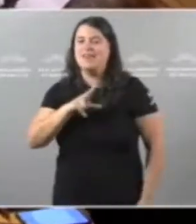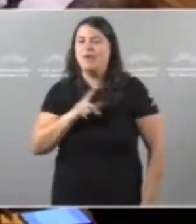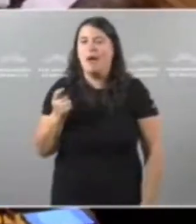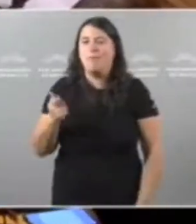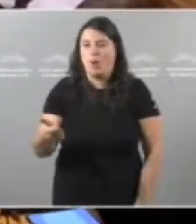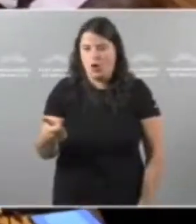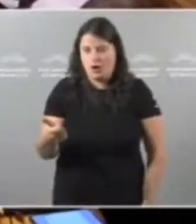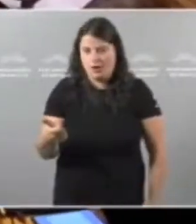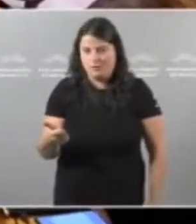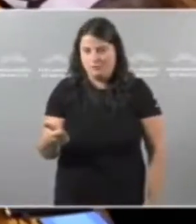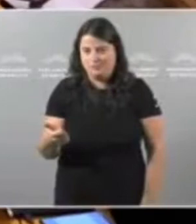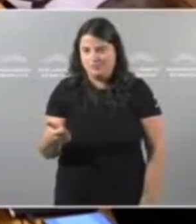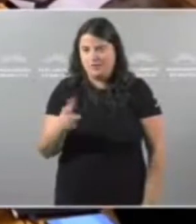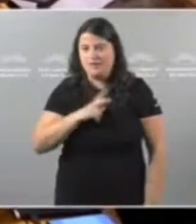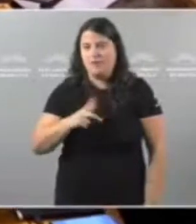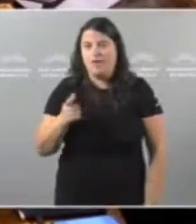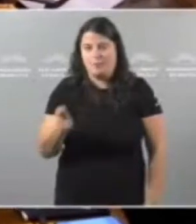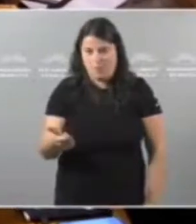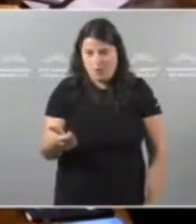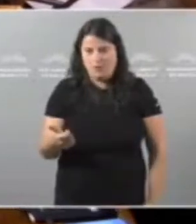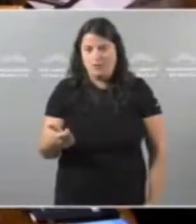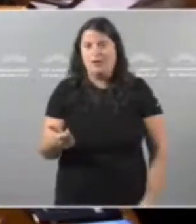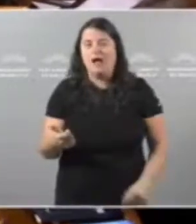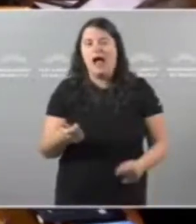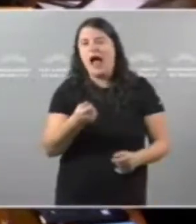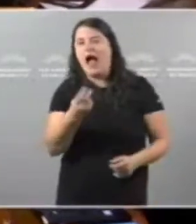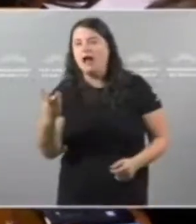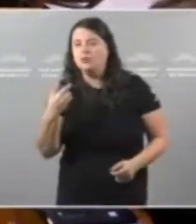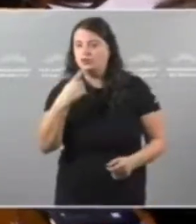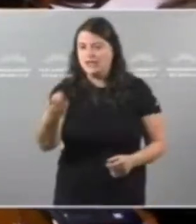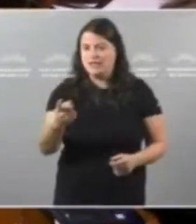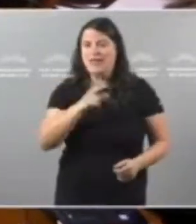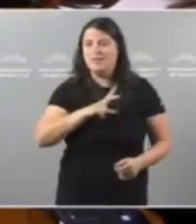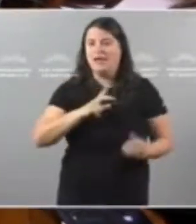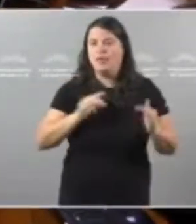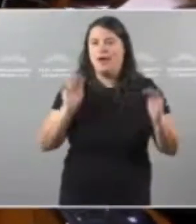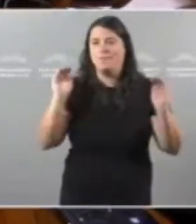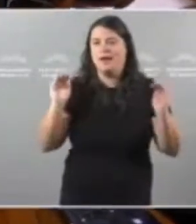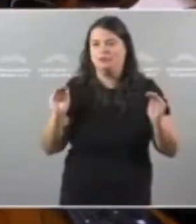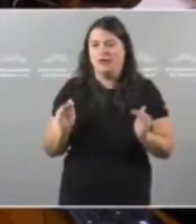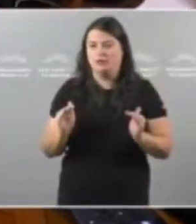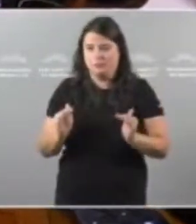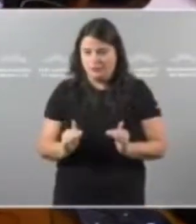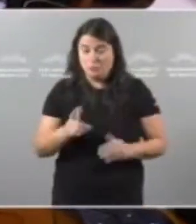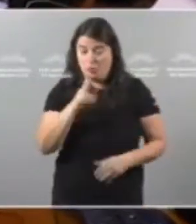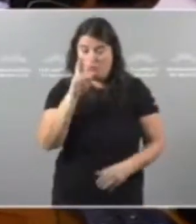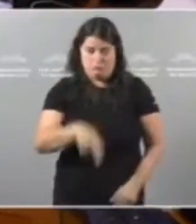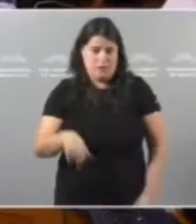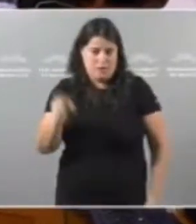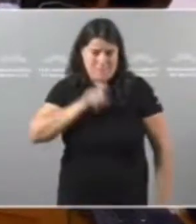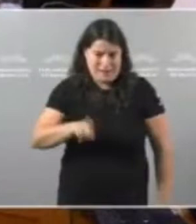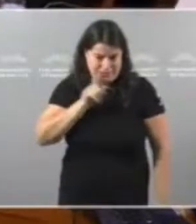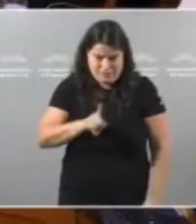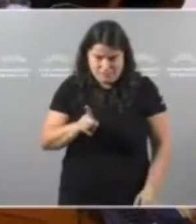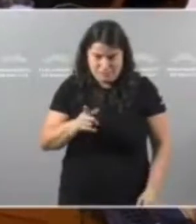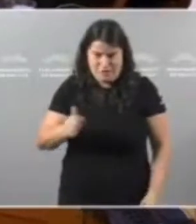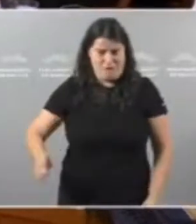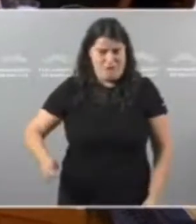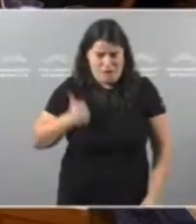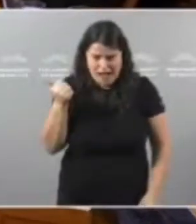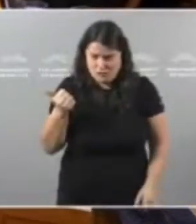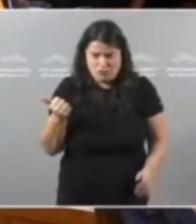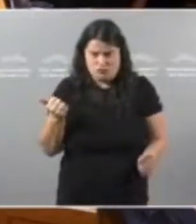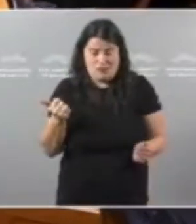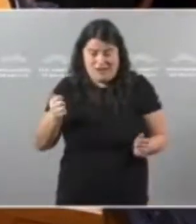Oxe non se atreveu ir tan longe como algúns Non, que decían que reducían a débeda Porque é que, claro, isto é unha mentira, unha falsidade Díganlo